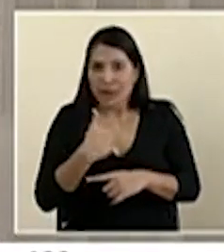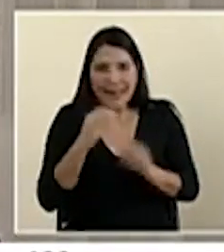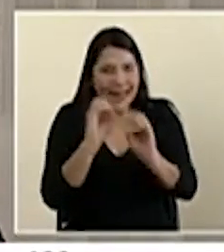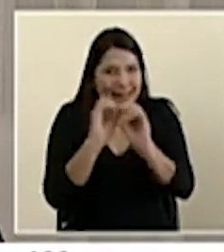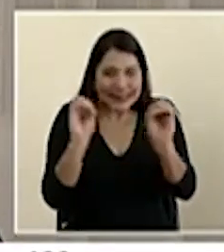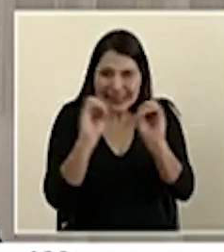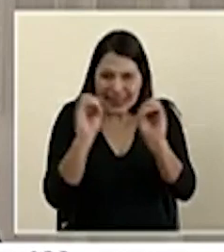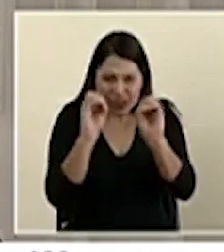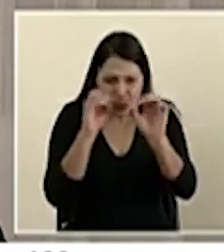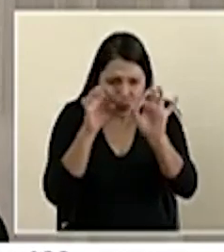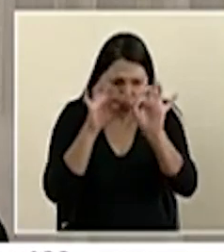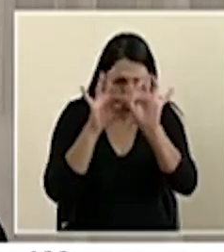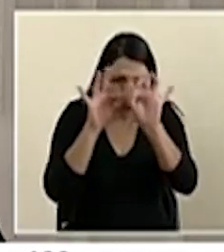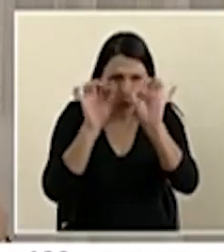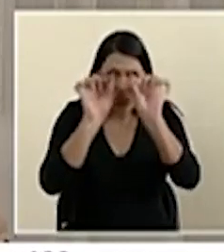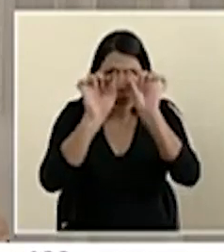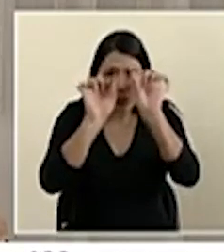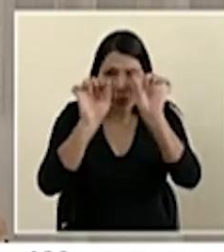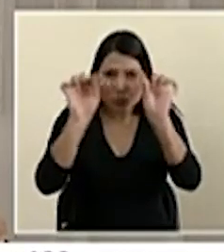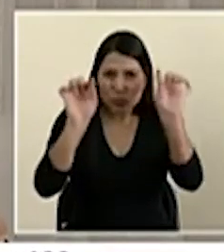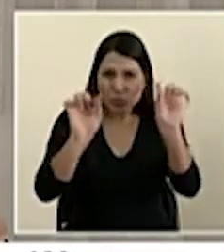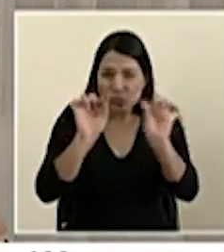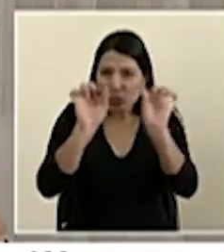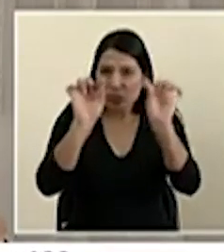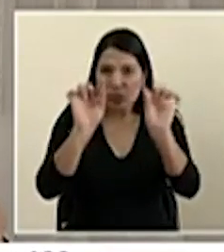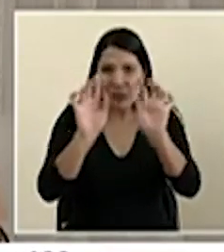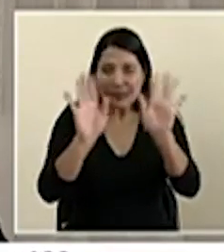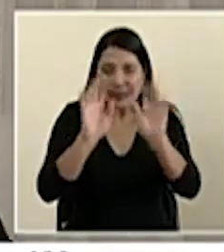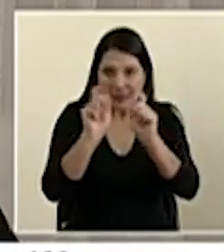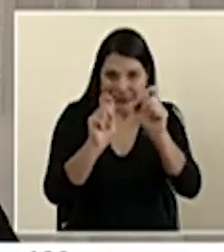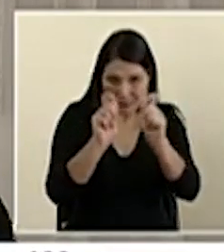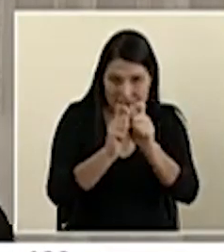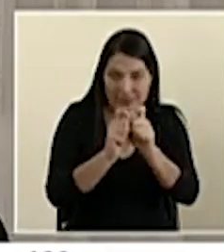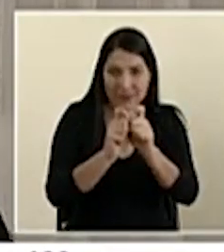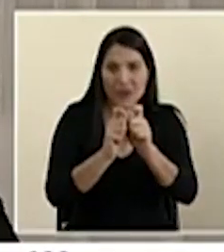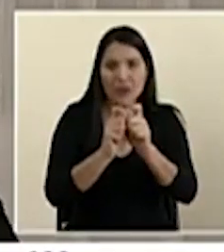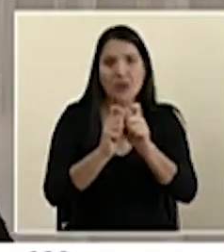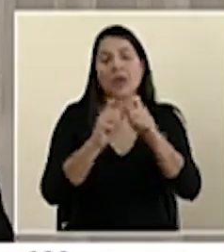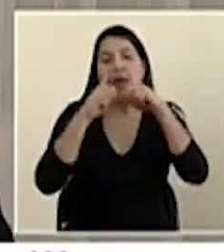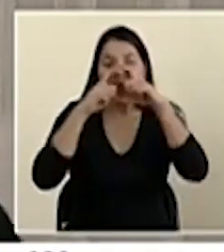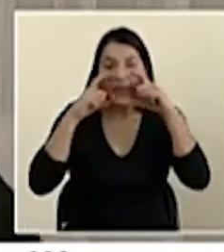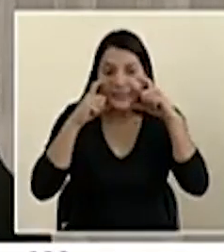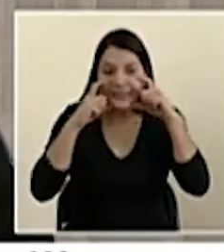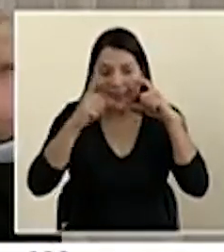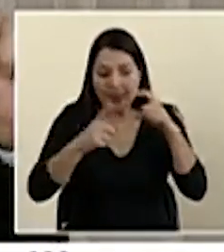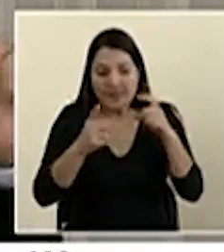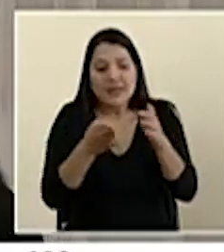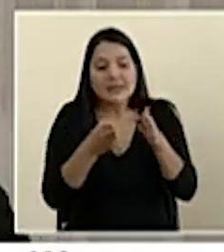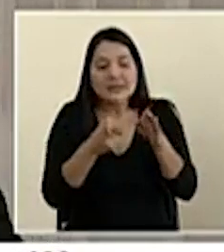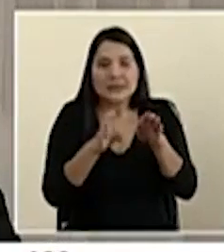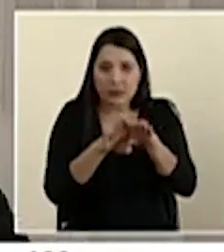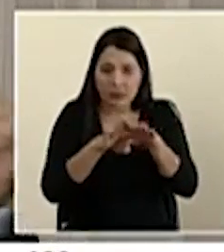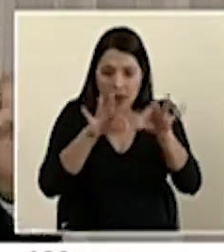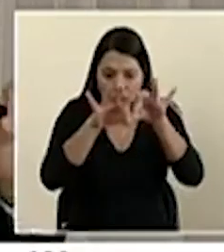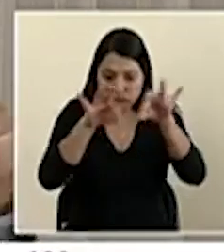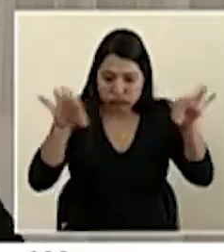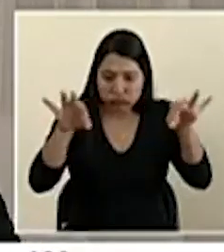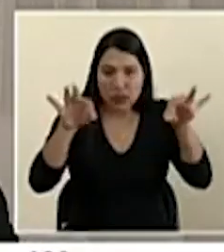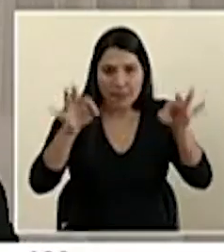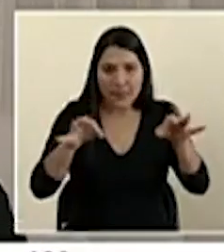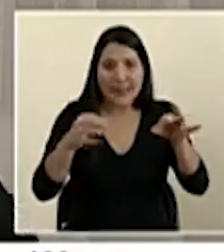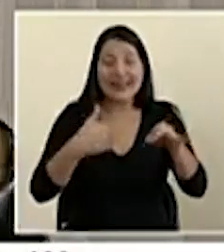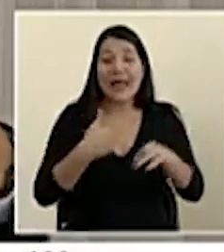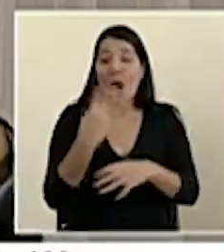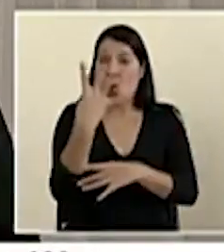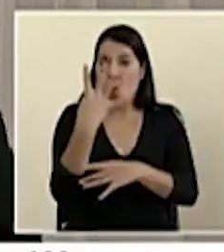específico ya certificado. Que esas, por ejemplo, hay que fijarse que vengan selladas, que estén íntegras. Recuerden que tienen que tener las cuatro